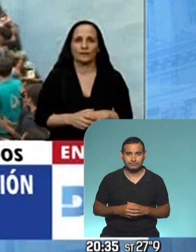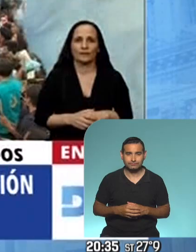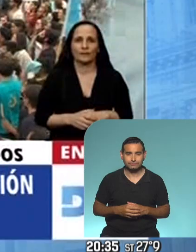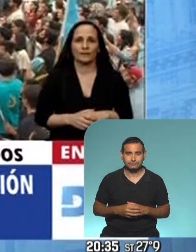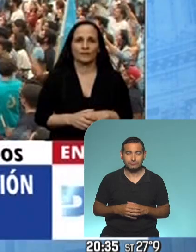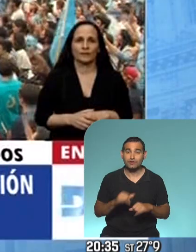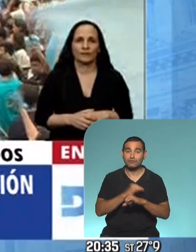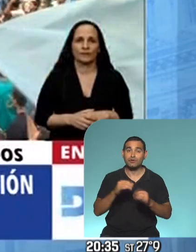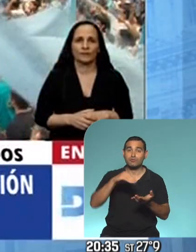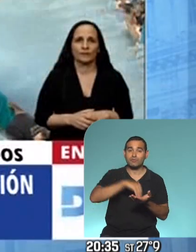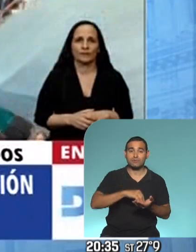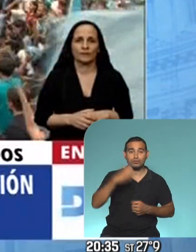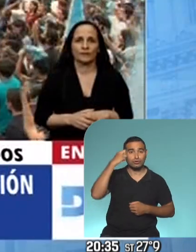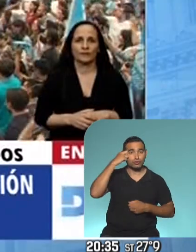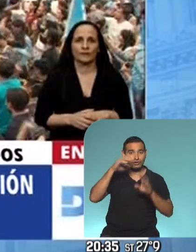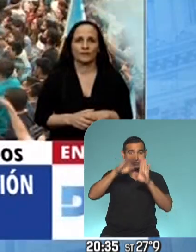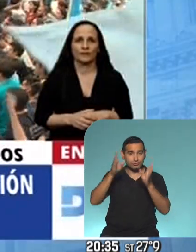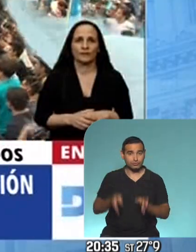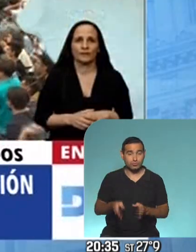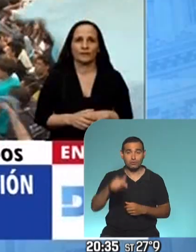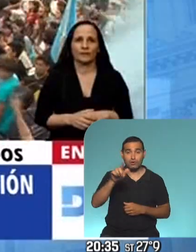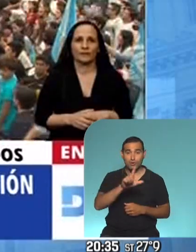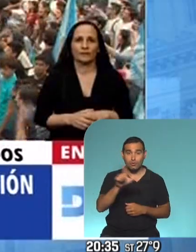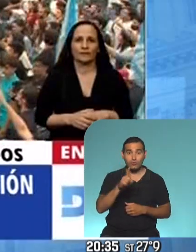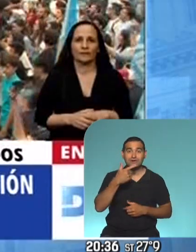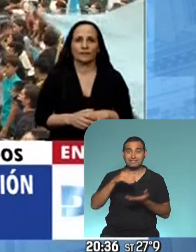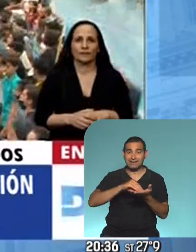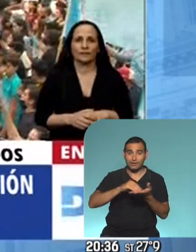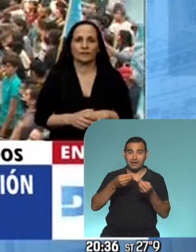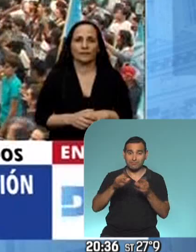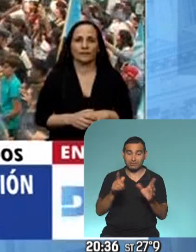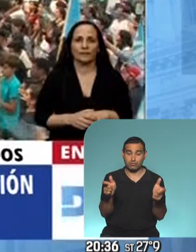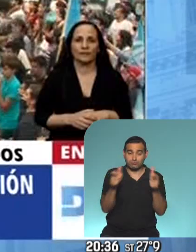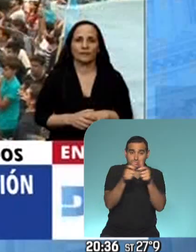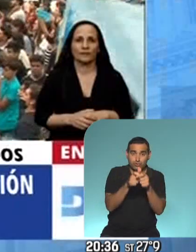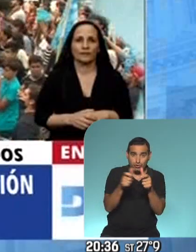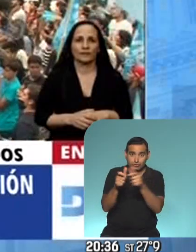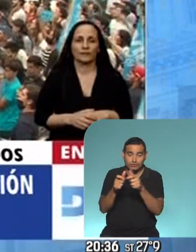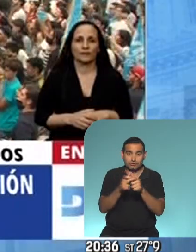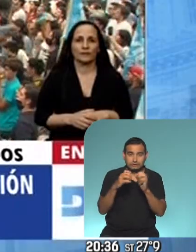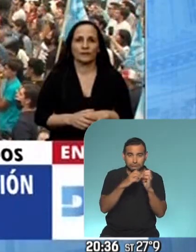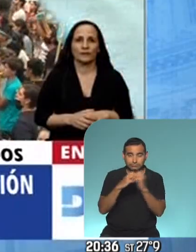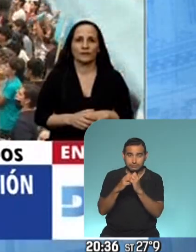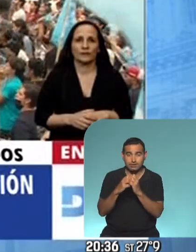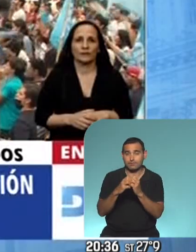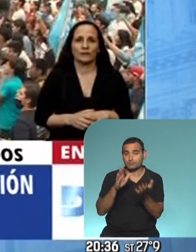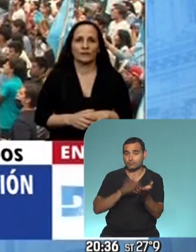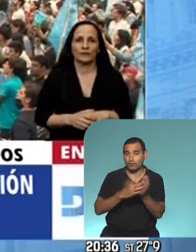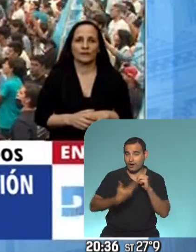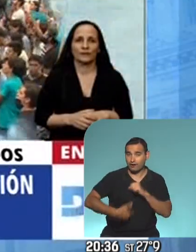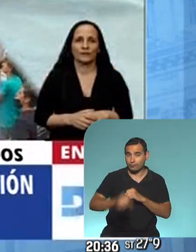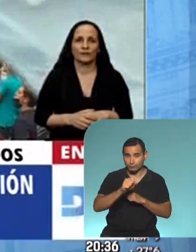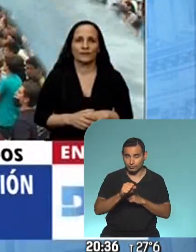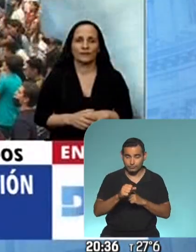Más información nos vamos al Congreso de la Nación porque este lunes el Senado iniciará en comisiones el debate sobre la interrupción voluntaria